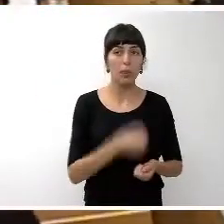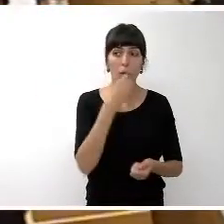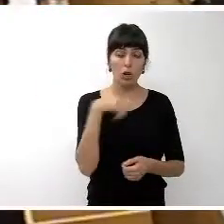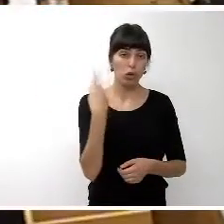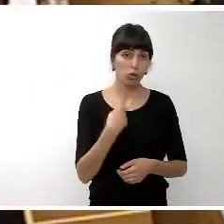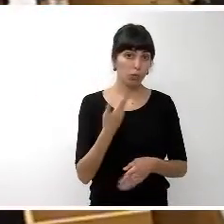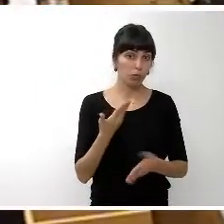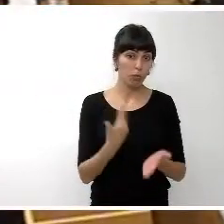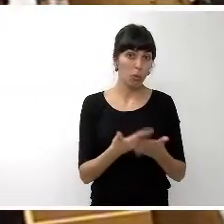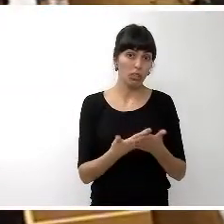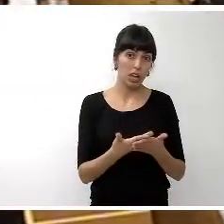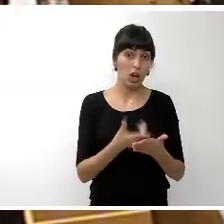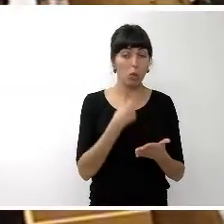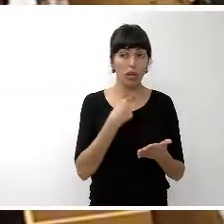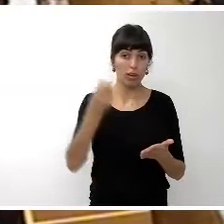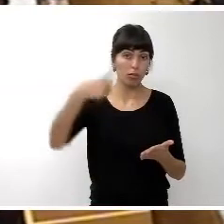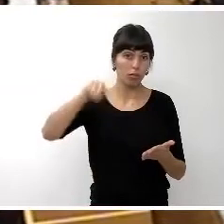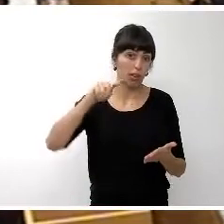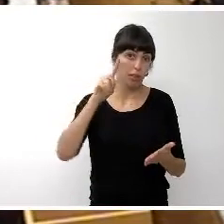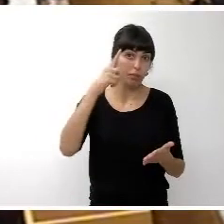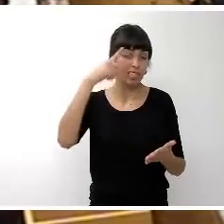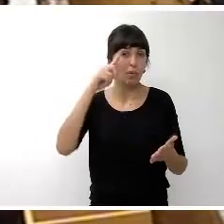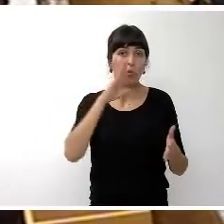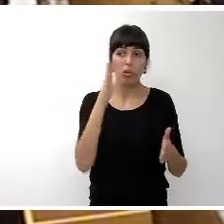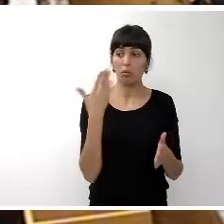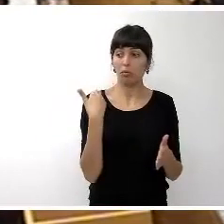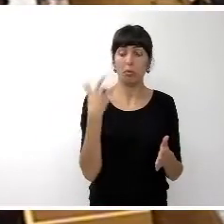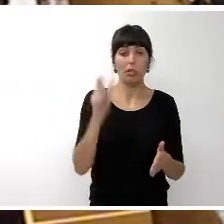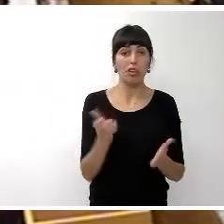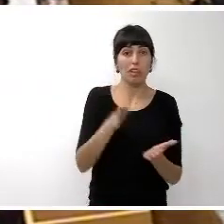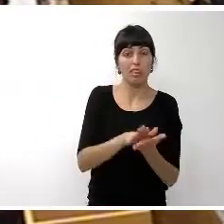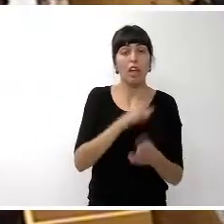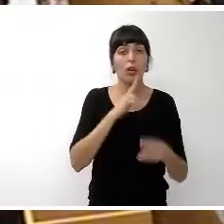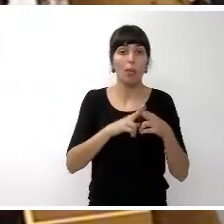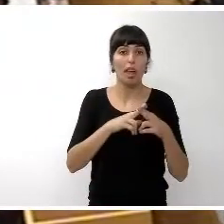Nos gustaría que se tuviera en cuenta al recién fallecido escritor Eduardo Galeano,